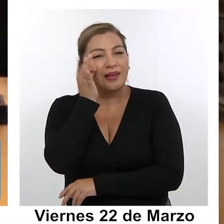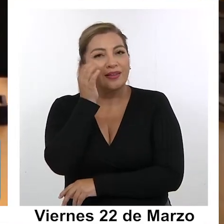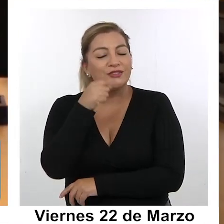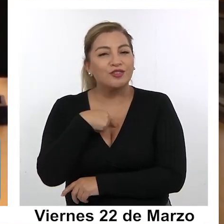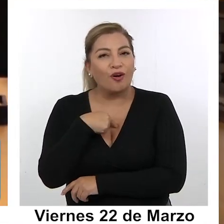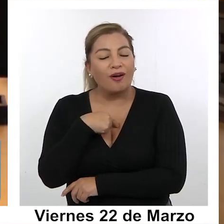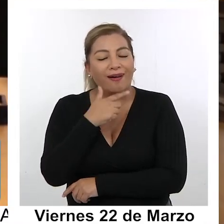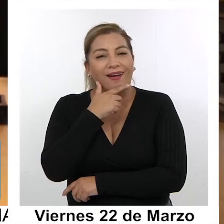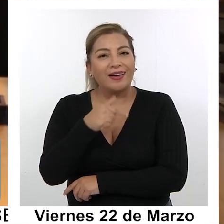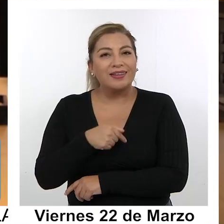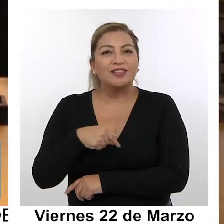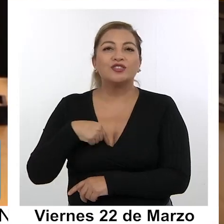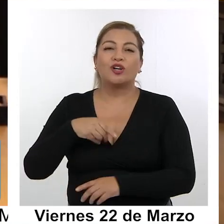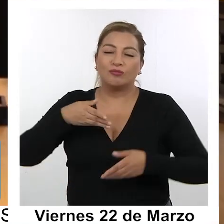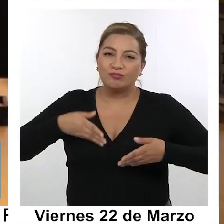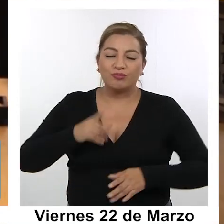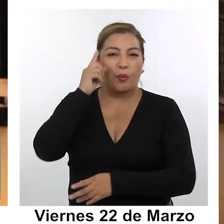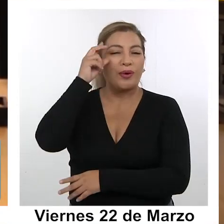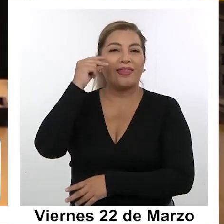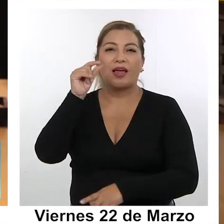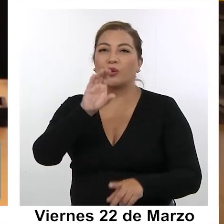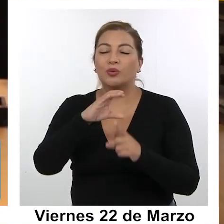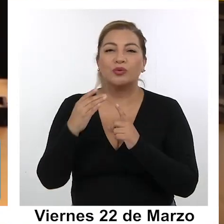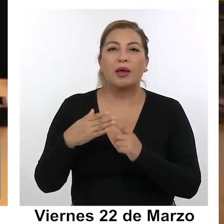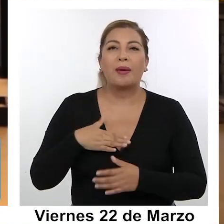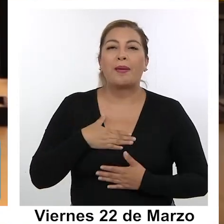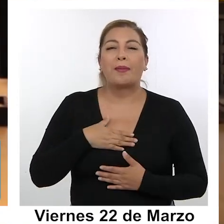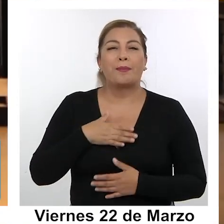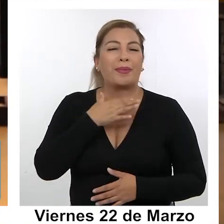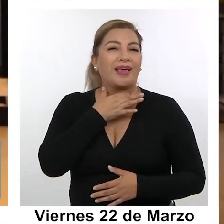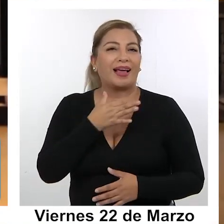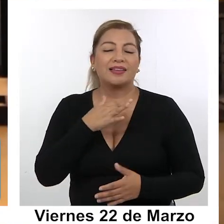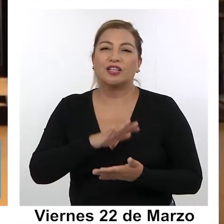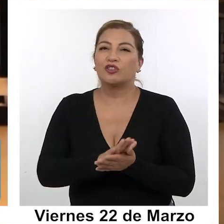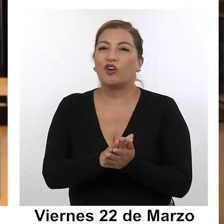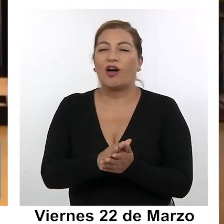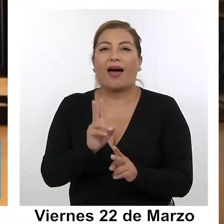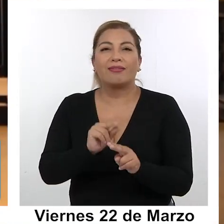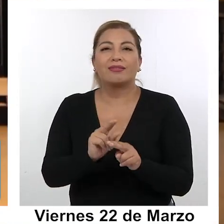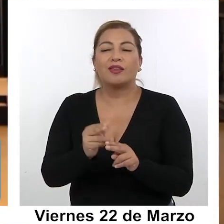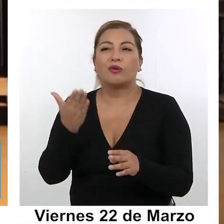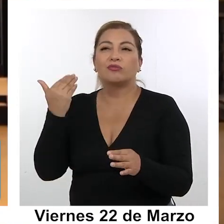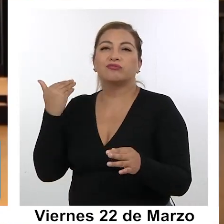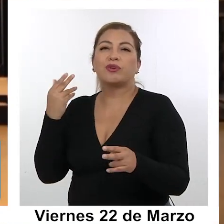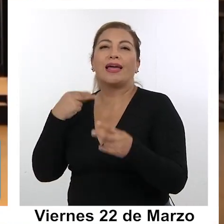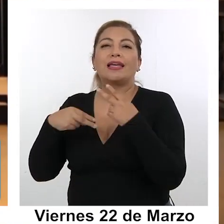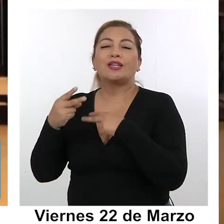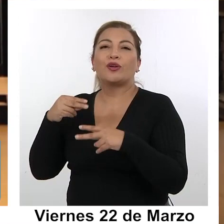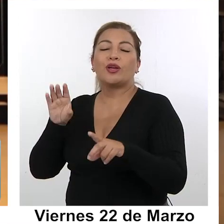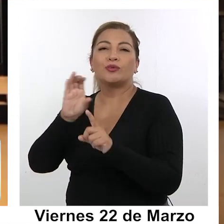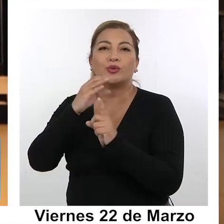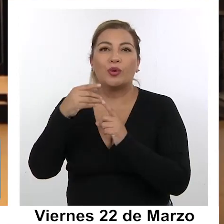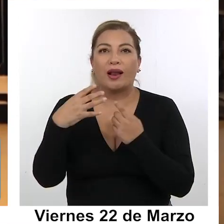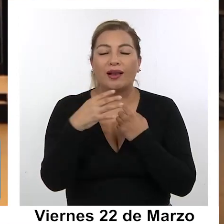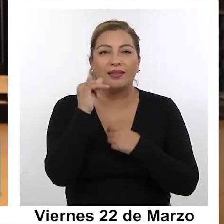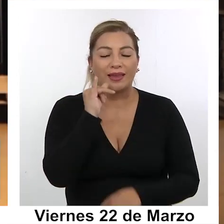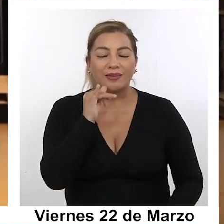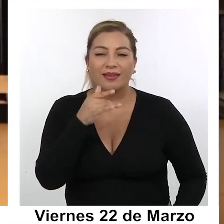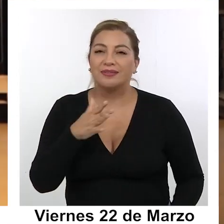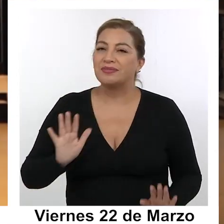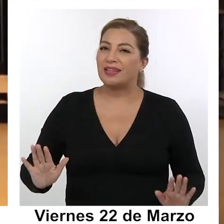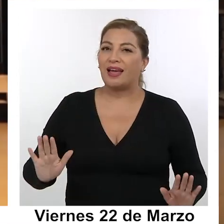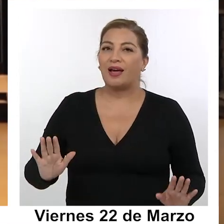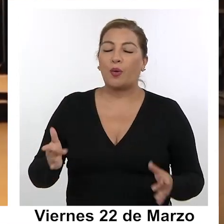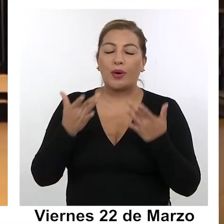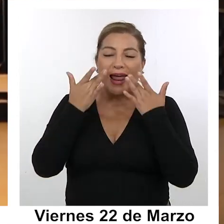vislumbra a mí que soy gestora cultural, que me encanta el archivo, todo este tema de recopilar la historia cultural local. Así que nada,